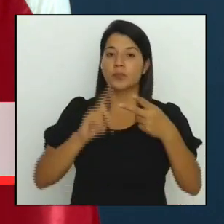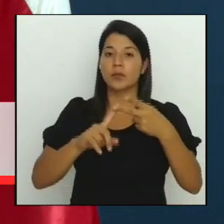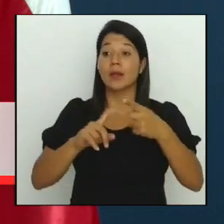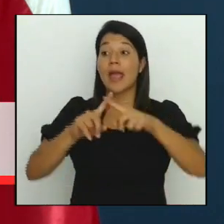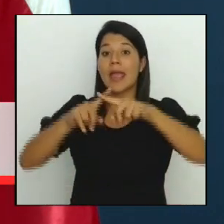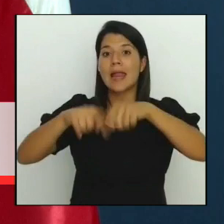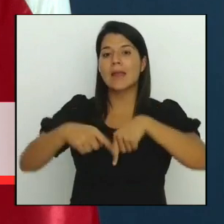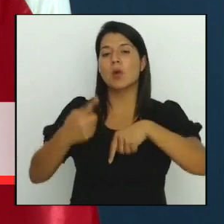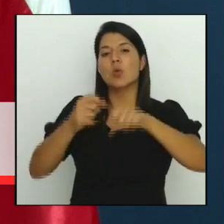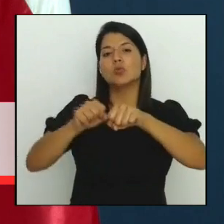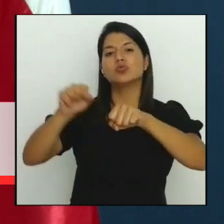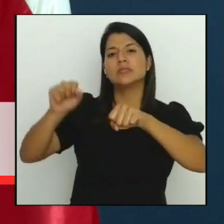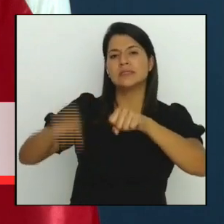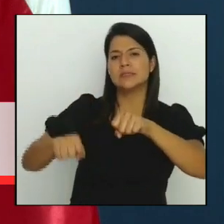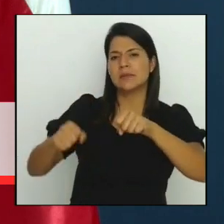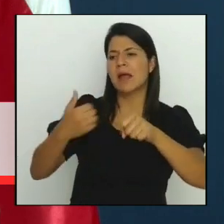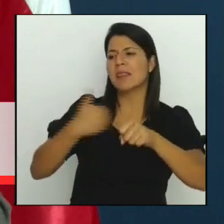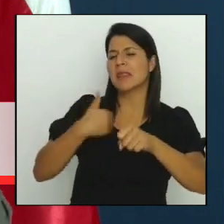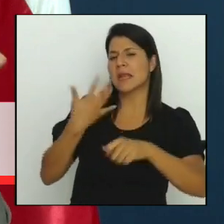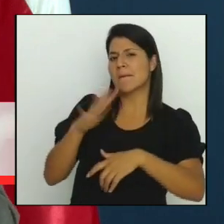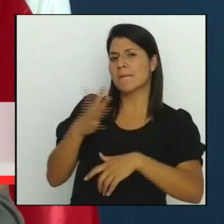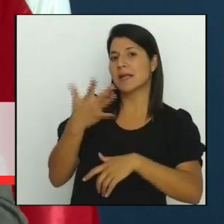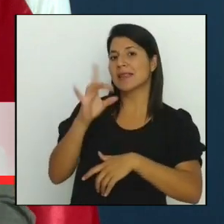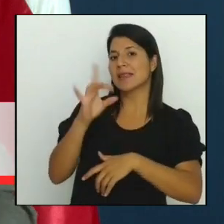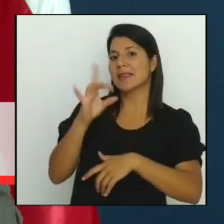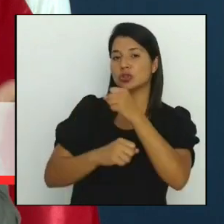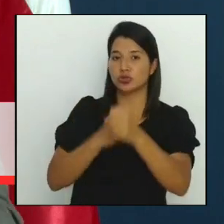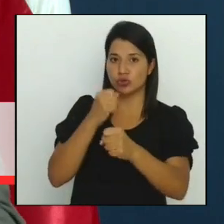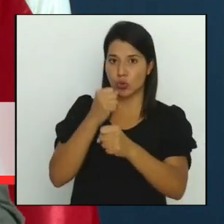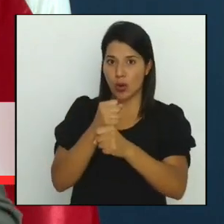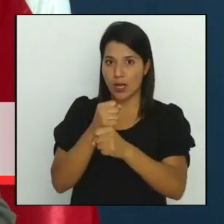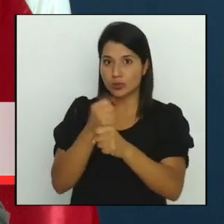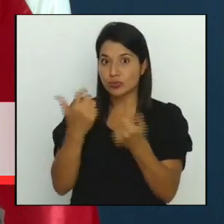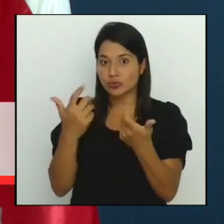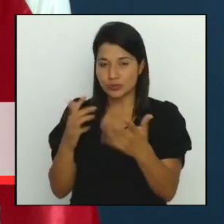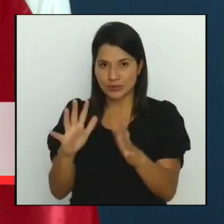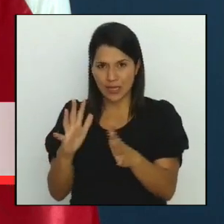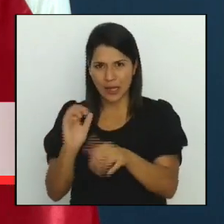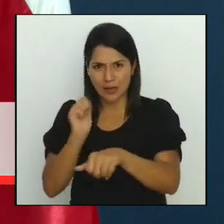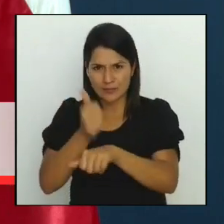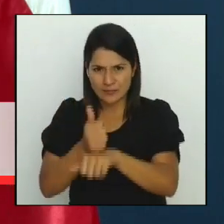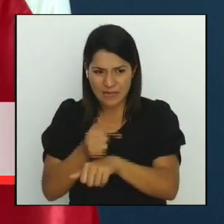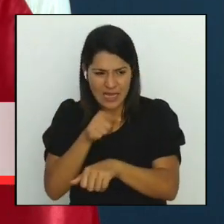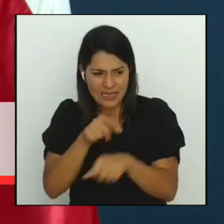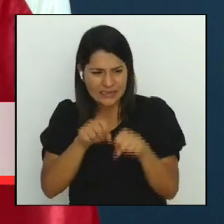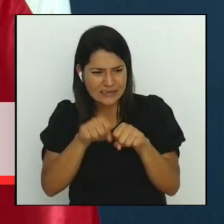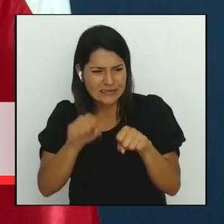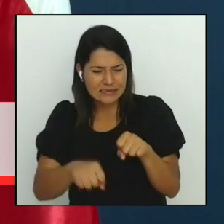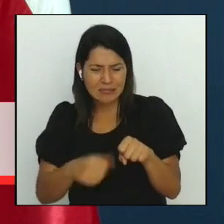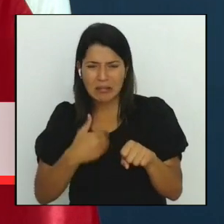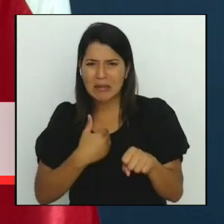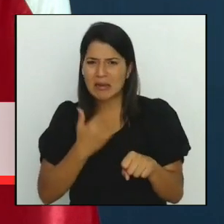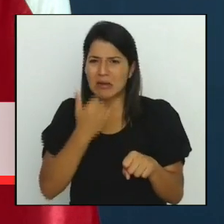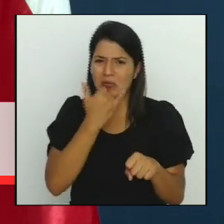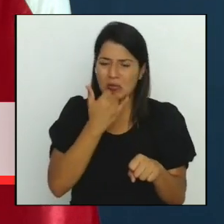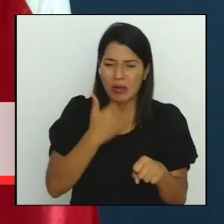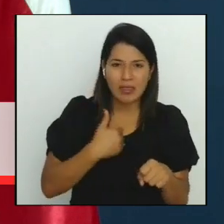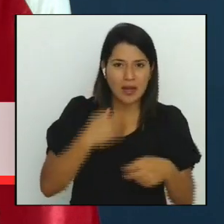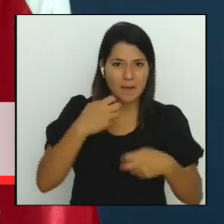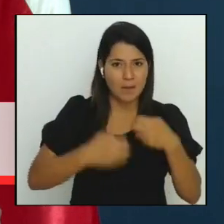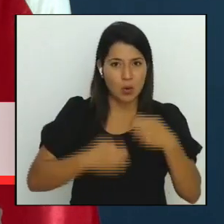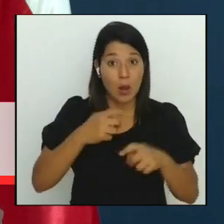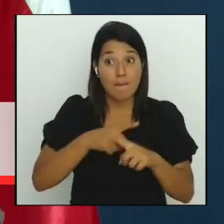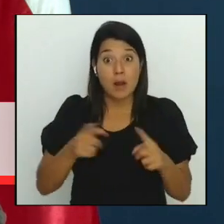o menos 18 años de verse integrado que tiene falencias que tiene problemas y hoy vamos a tener un sistema de clase